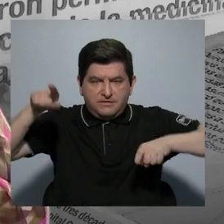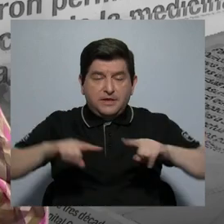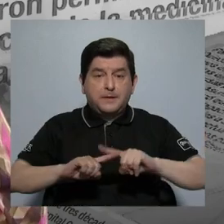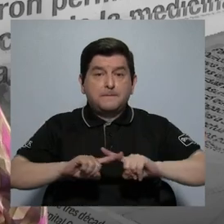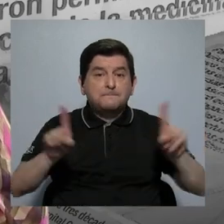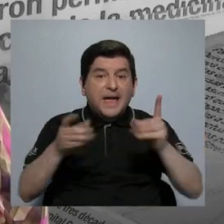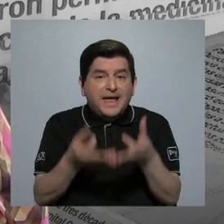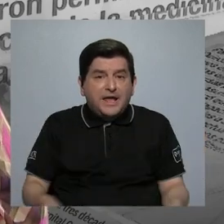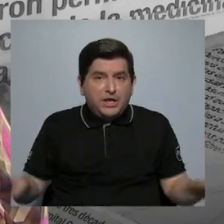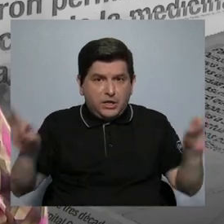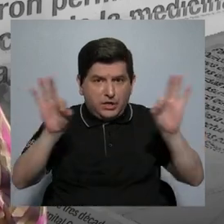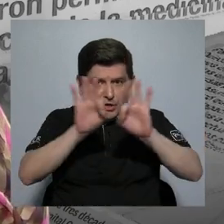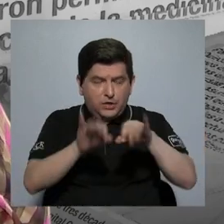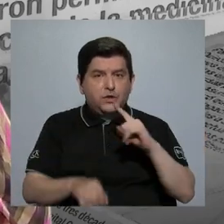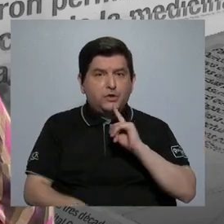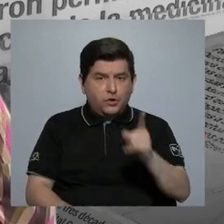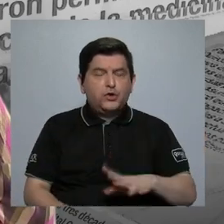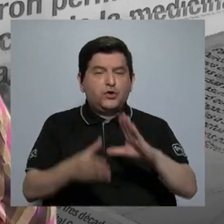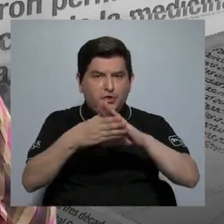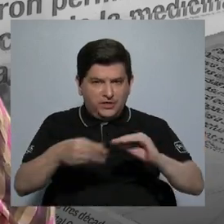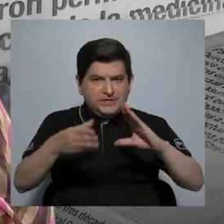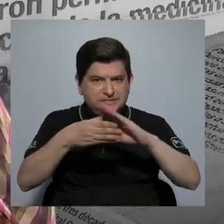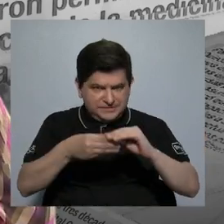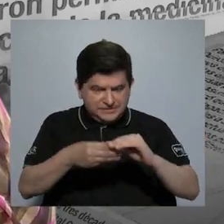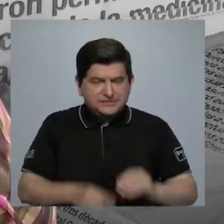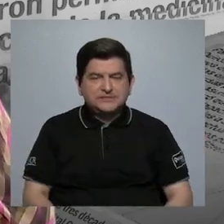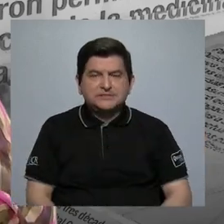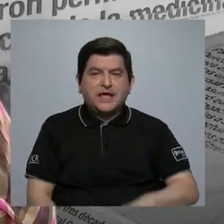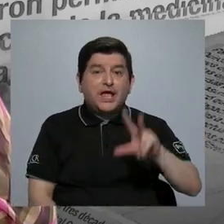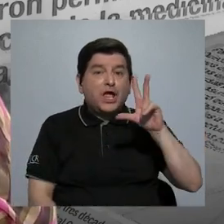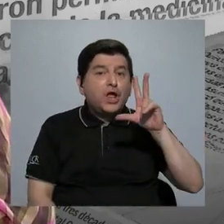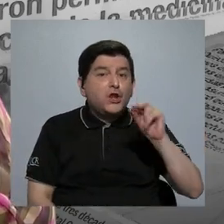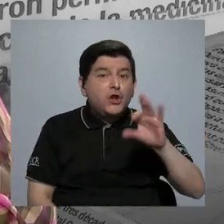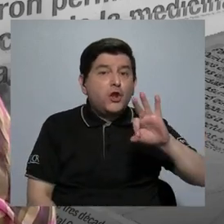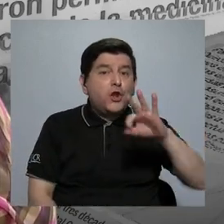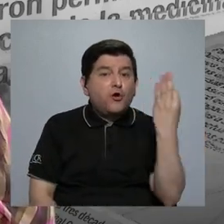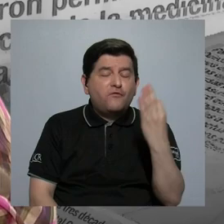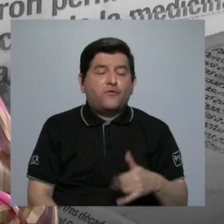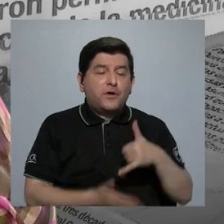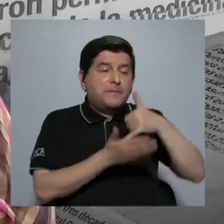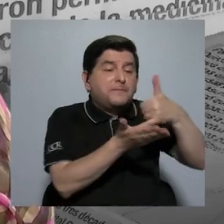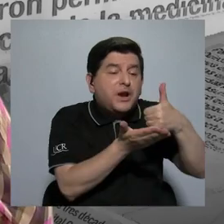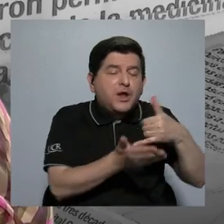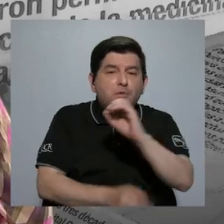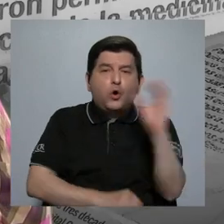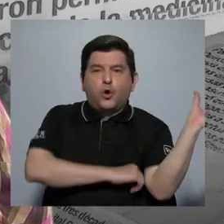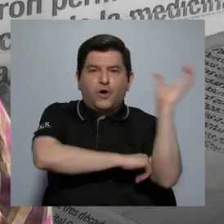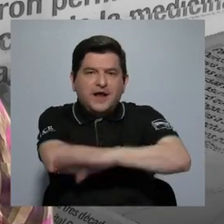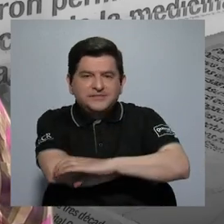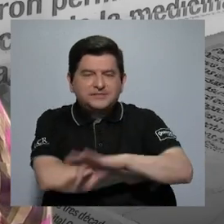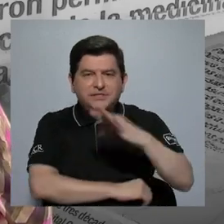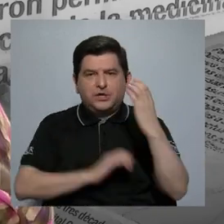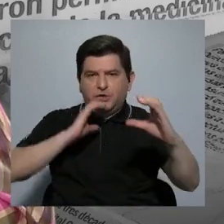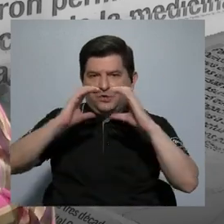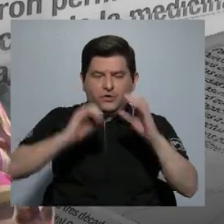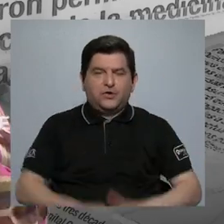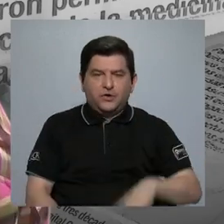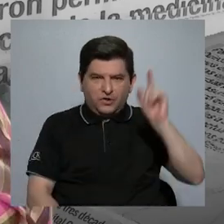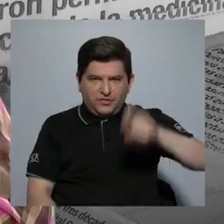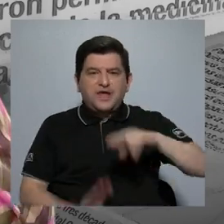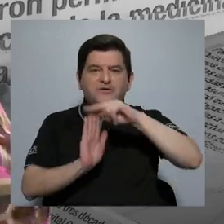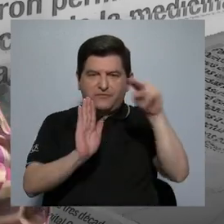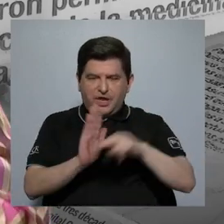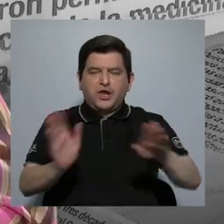Pero lo más importante también, y lo dice la relatoría, es que no sea una forma de premiar o castigar a los medios. Por eso